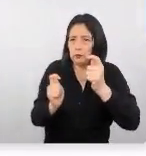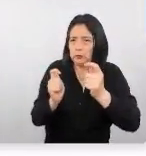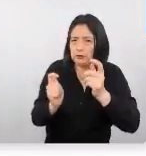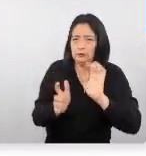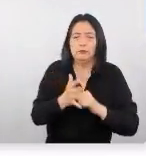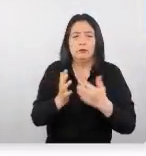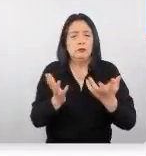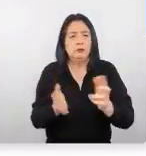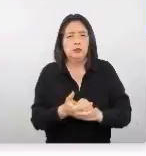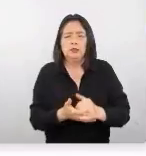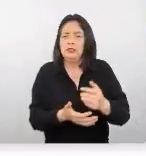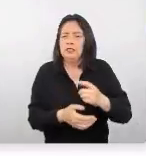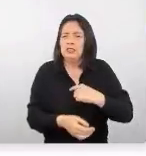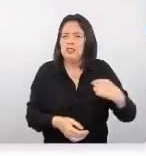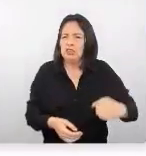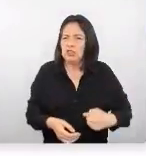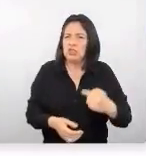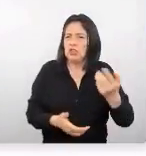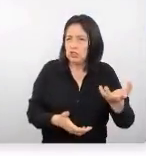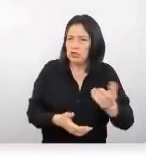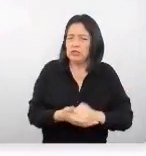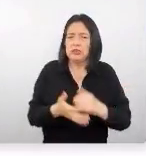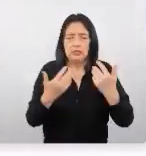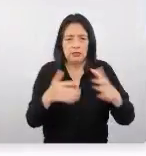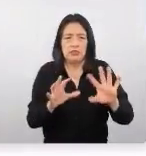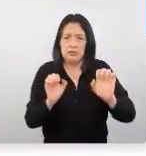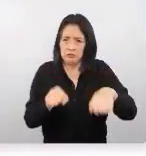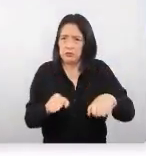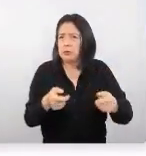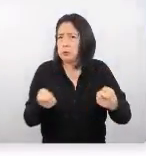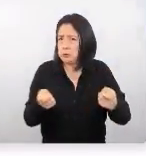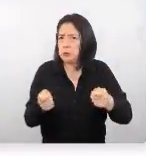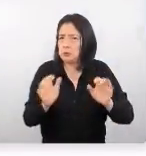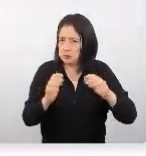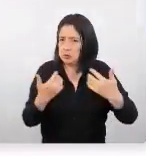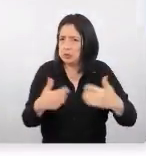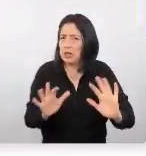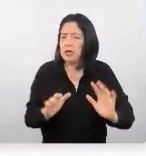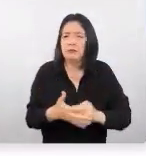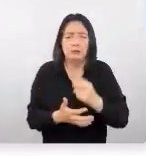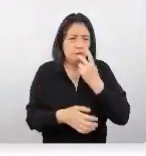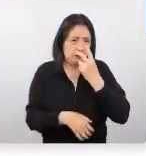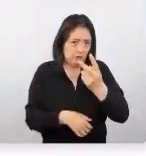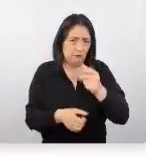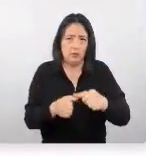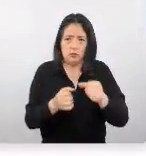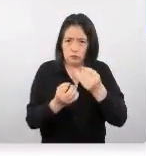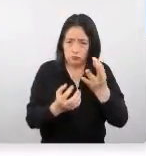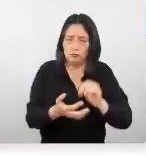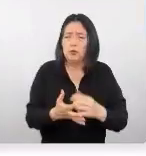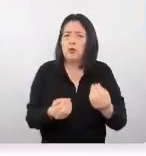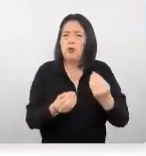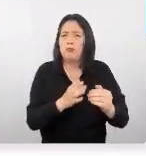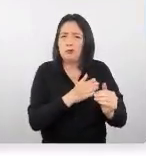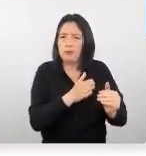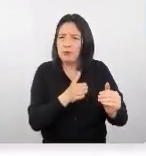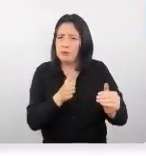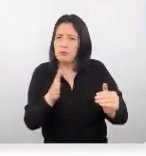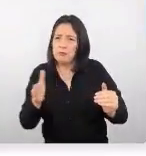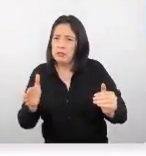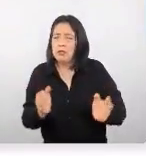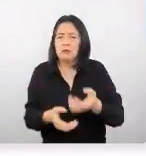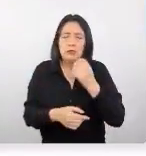justamente en el caso de China ya se encuentra controlado. Vamos a ver las cifras evolutivas y vemos que